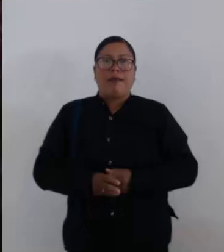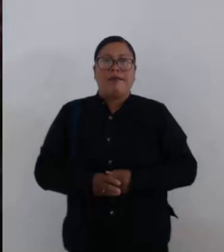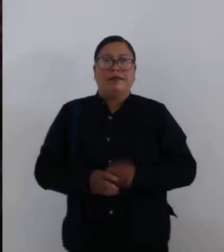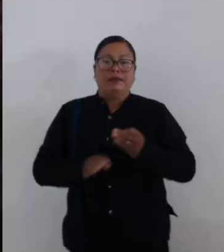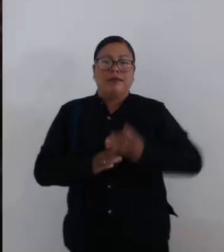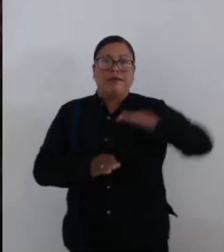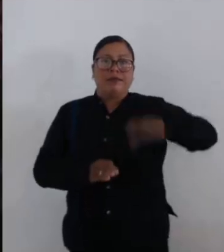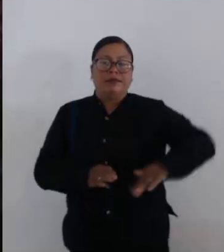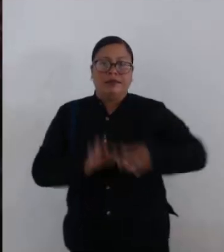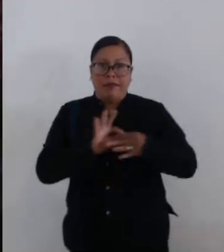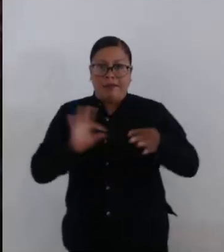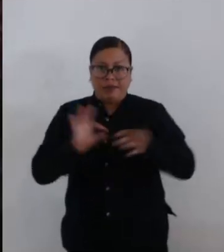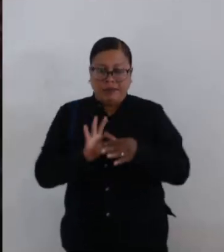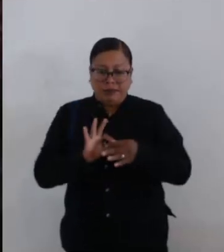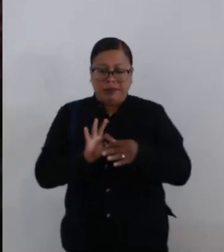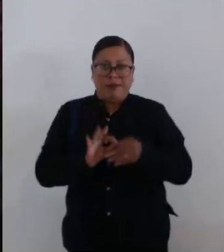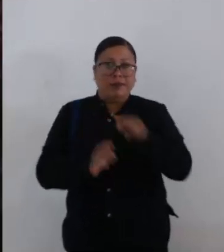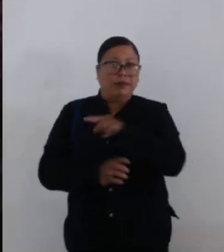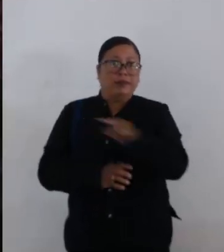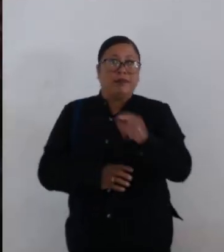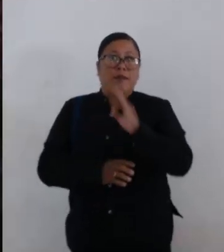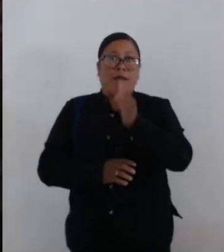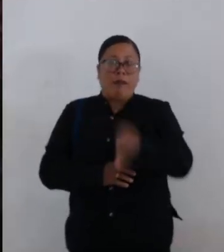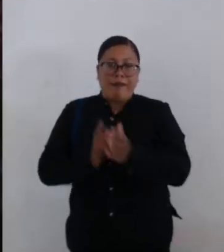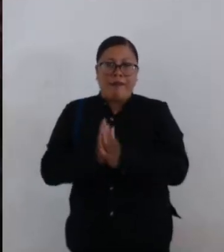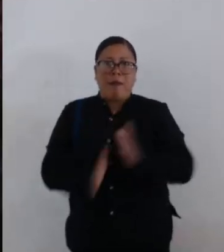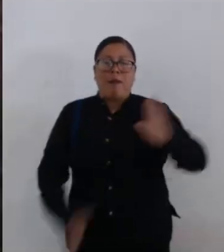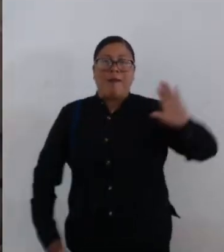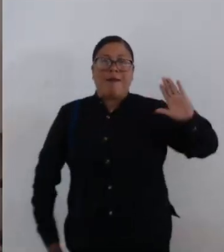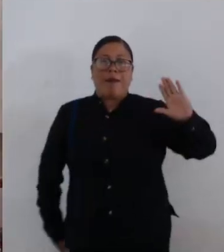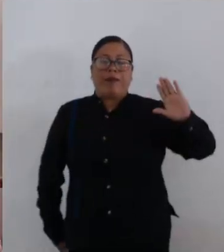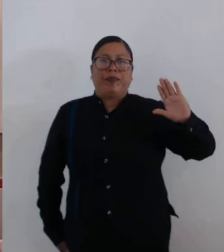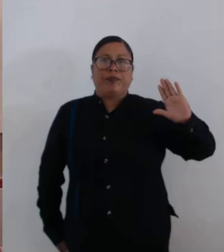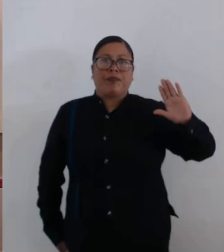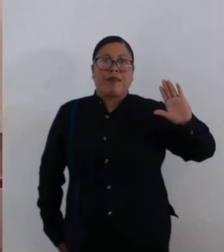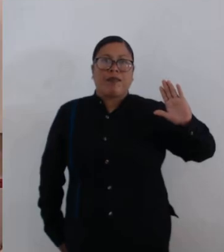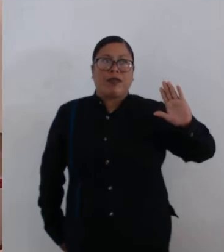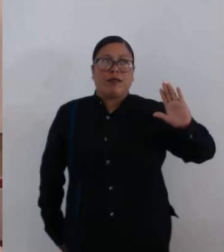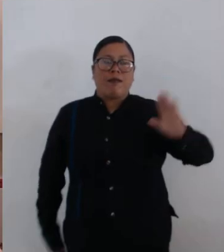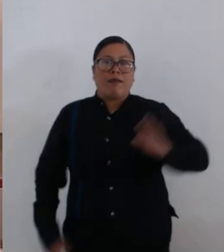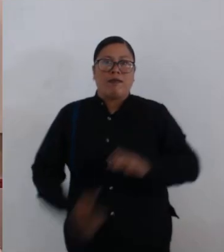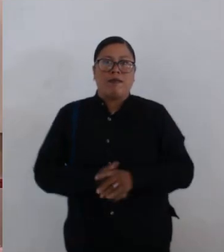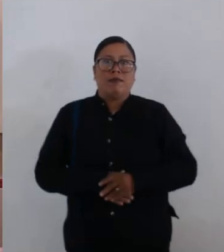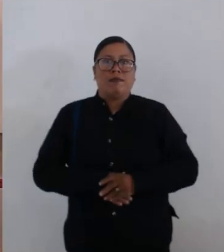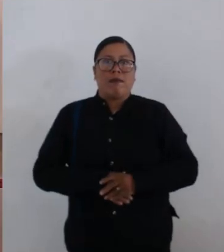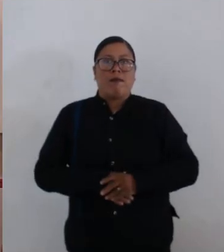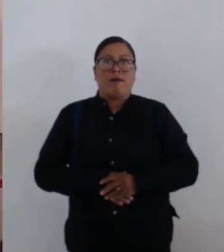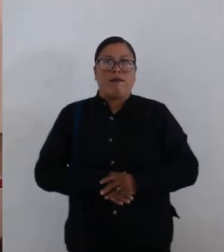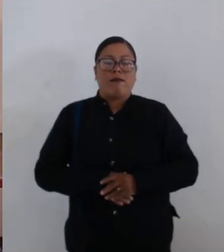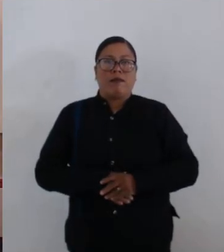con el que se acaba de dar cuenta. Quienes estén a favor de la aprobación, sírvanse levantar la mano.